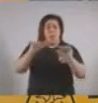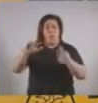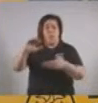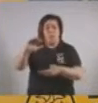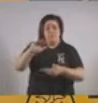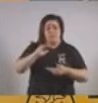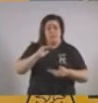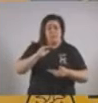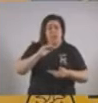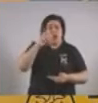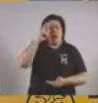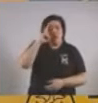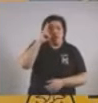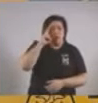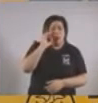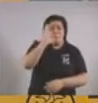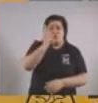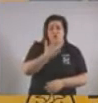99%.